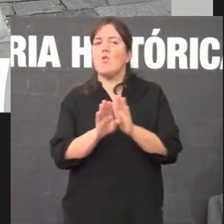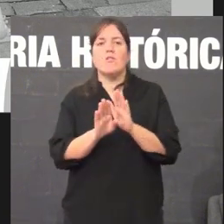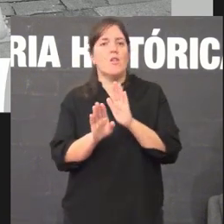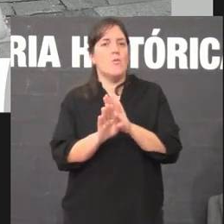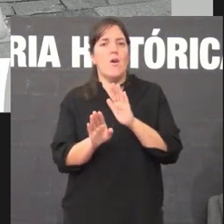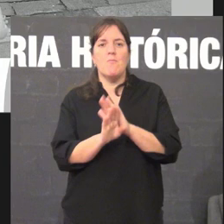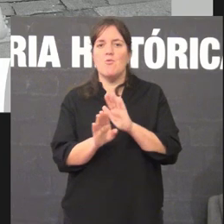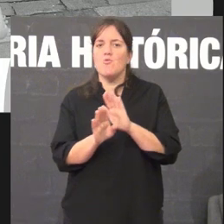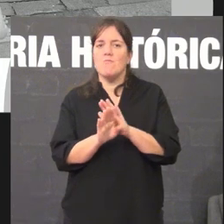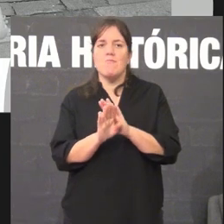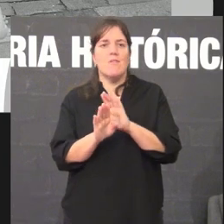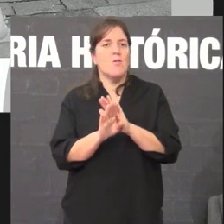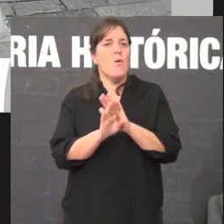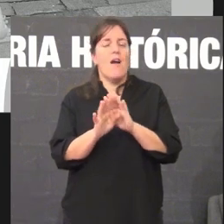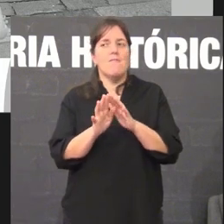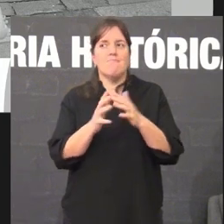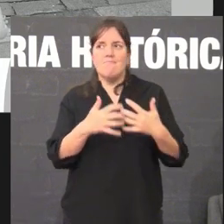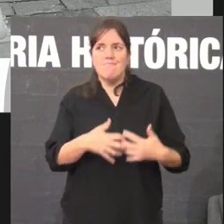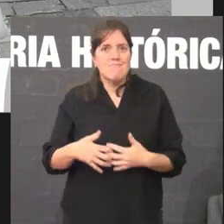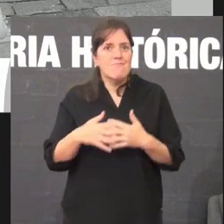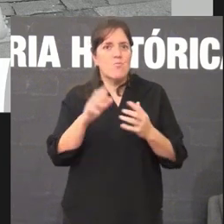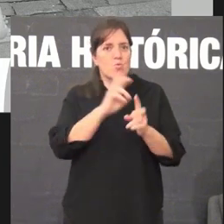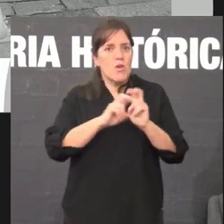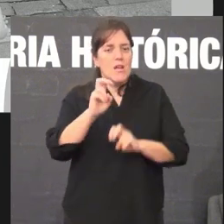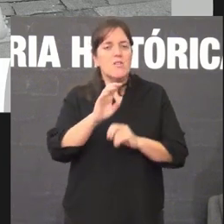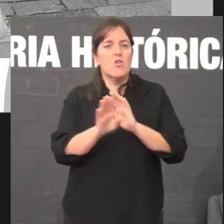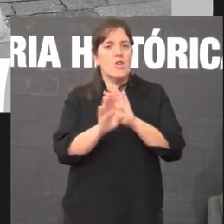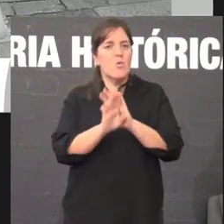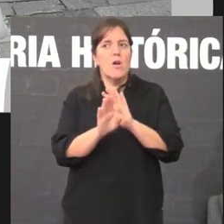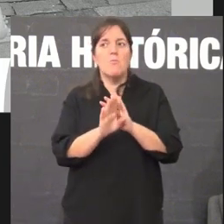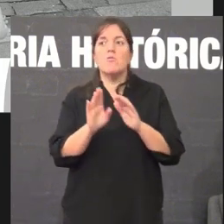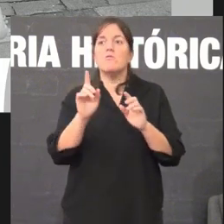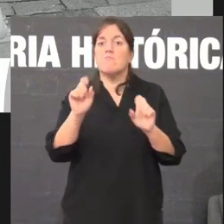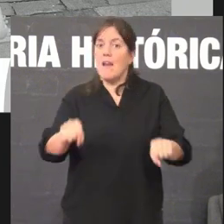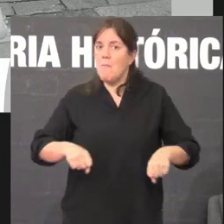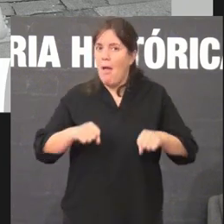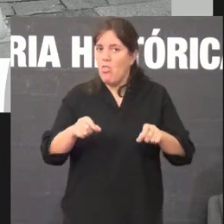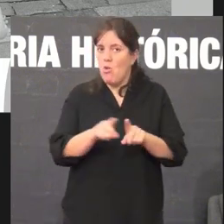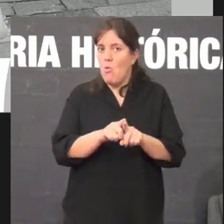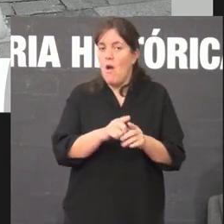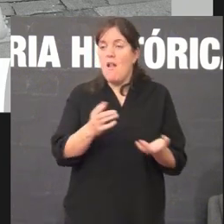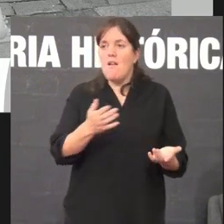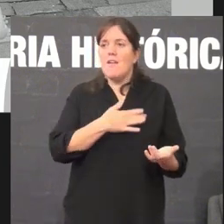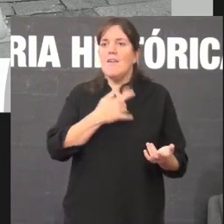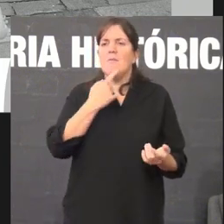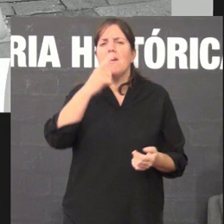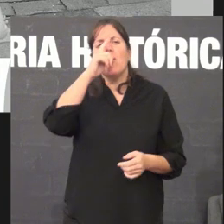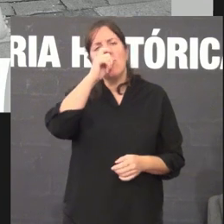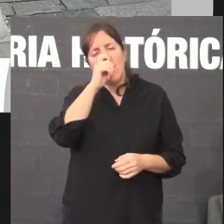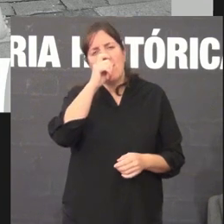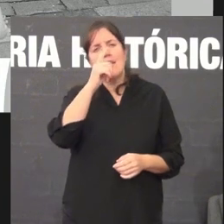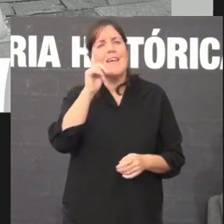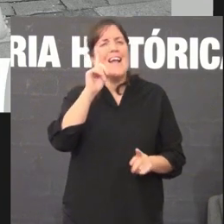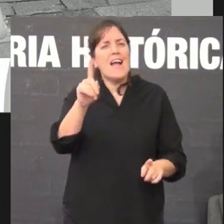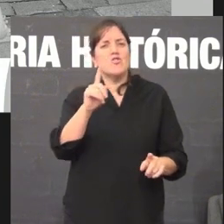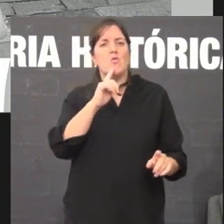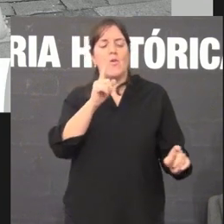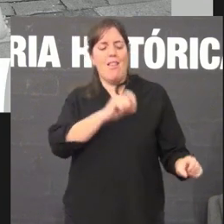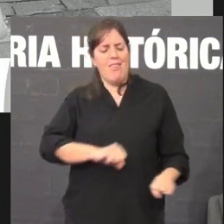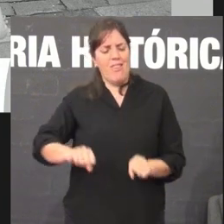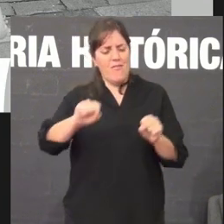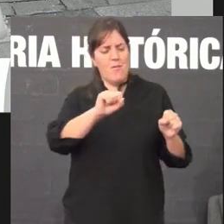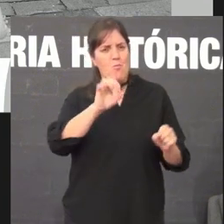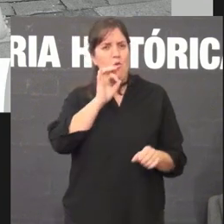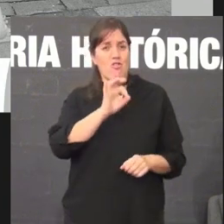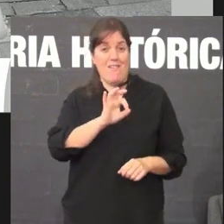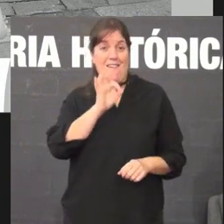que continuemos remando que continuemos remando mas tamén que lembremos que cada vez que defendemos o galego cada vez